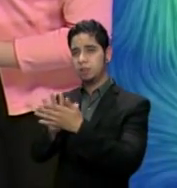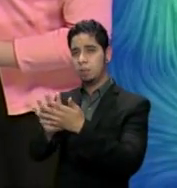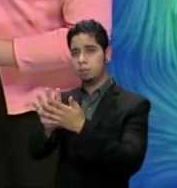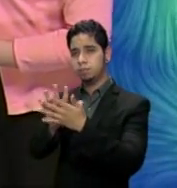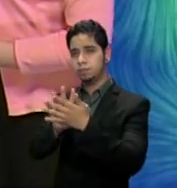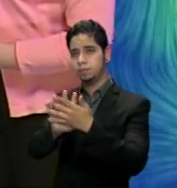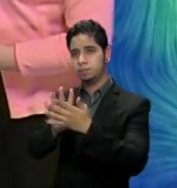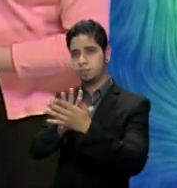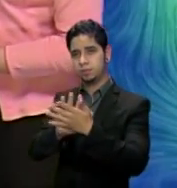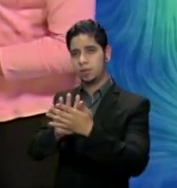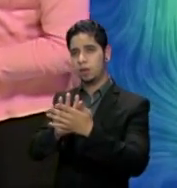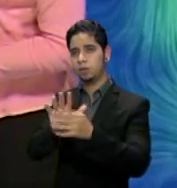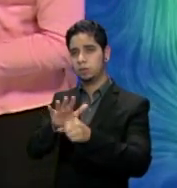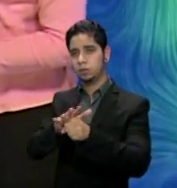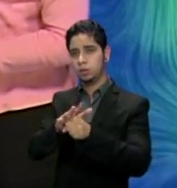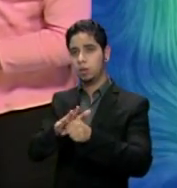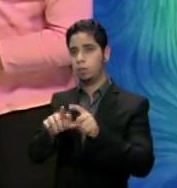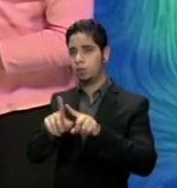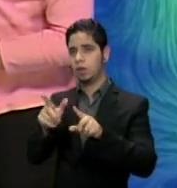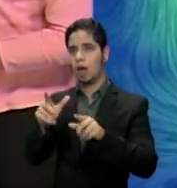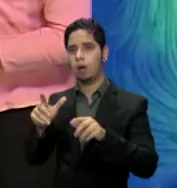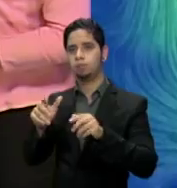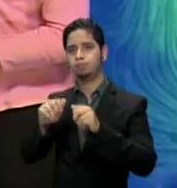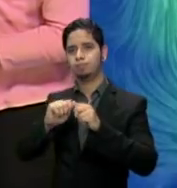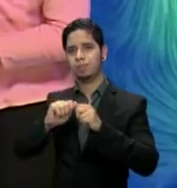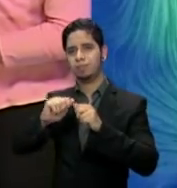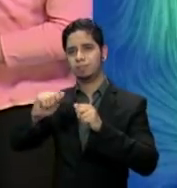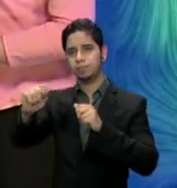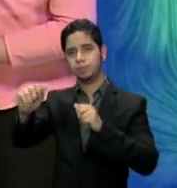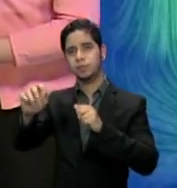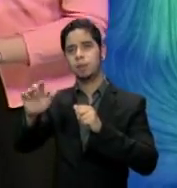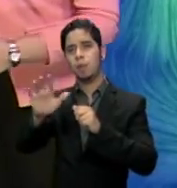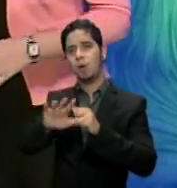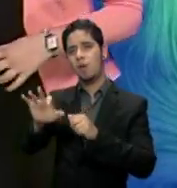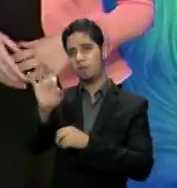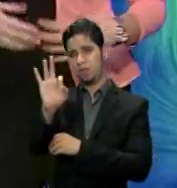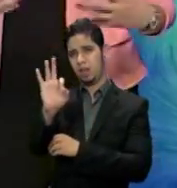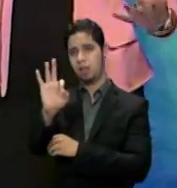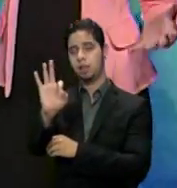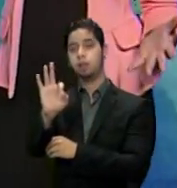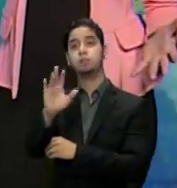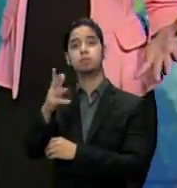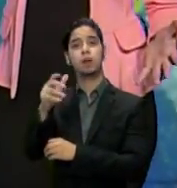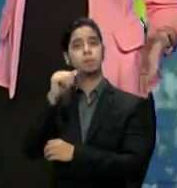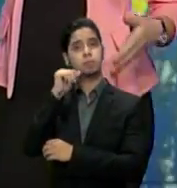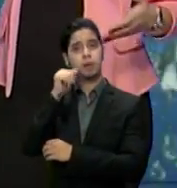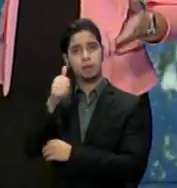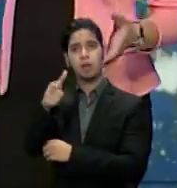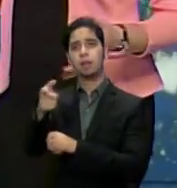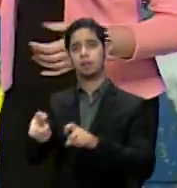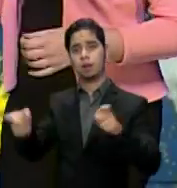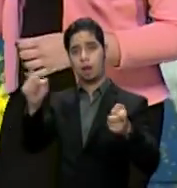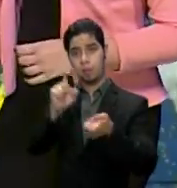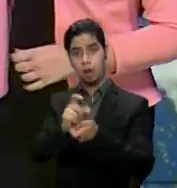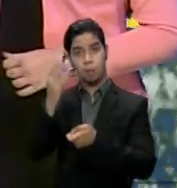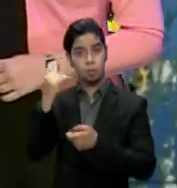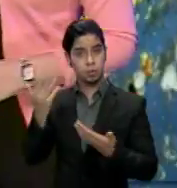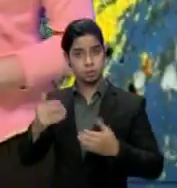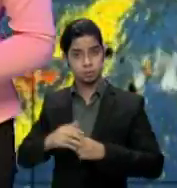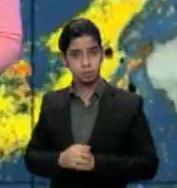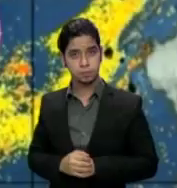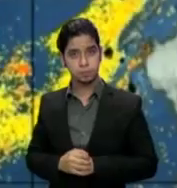pronunciado. Ya ese centro debe estar alejándose hacia el viernes. Ya mañana el pronóstico cambia ya que entraría